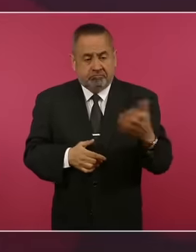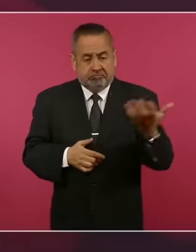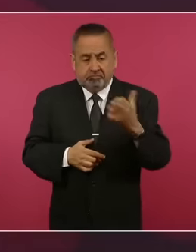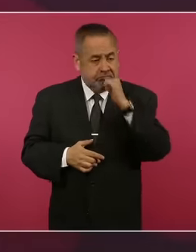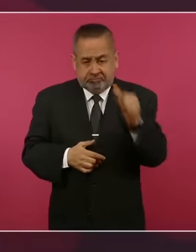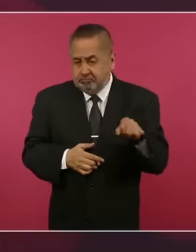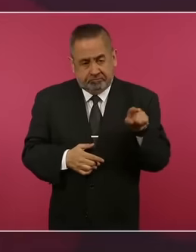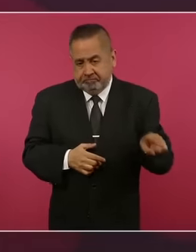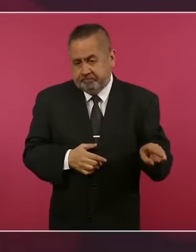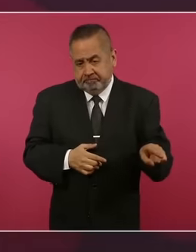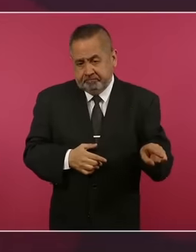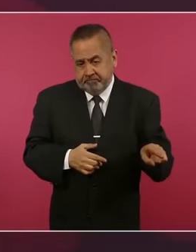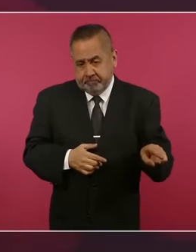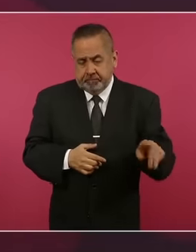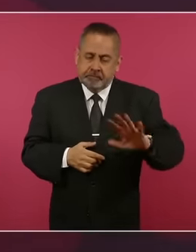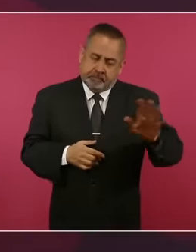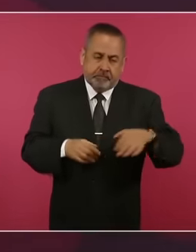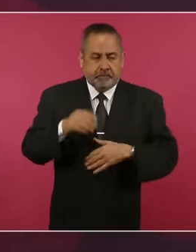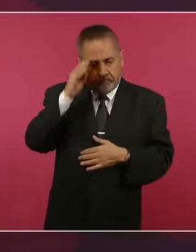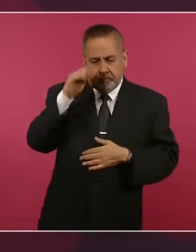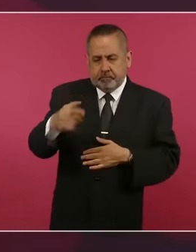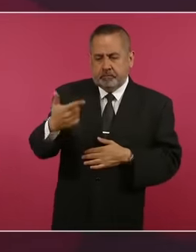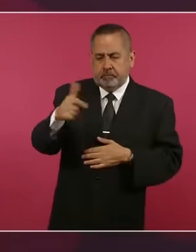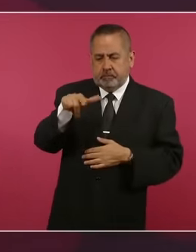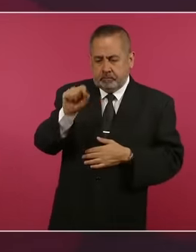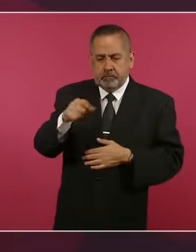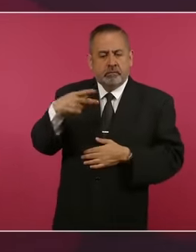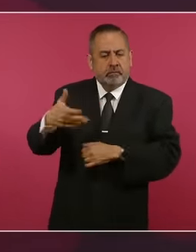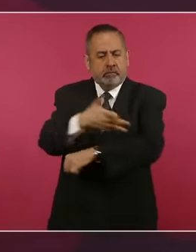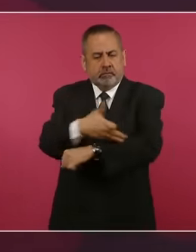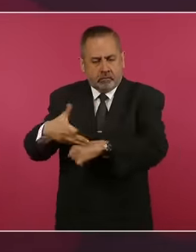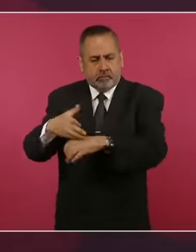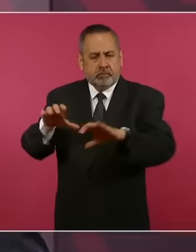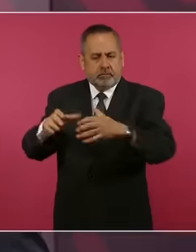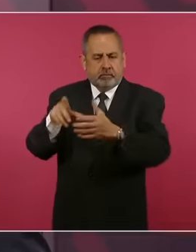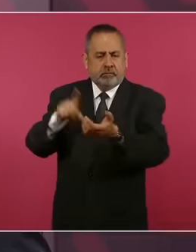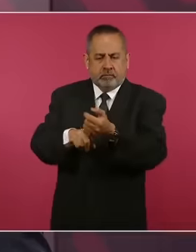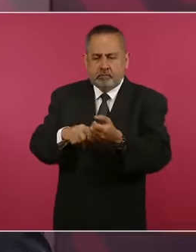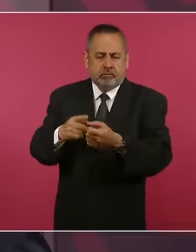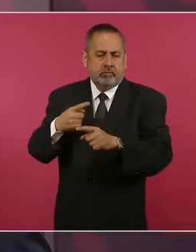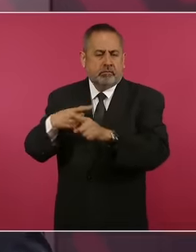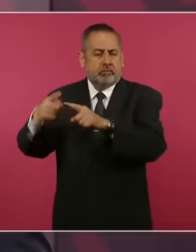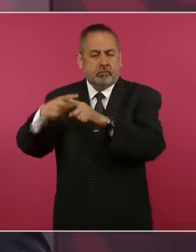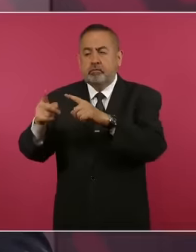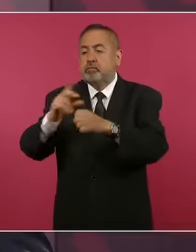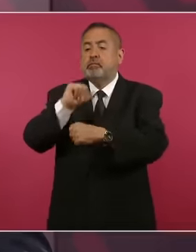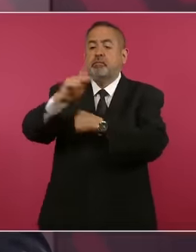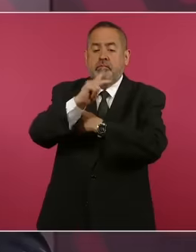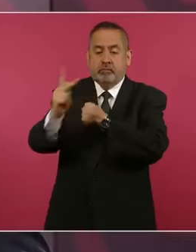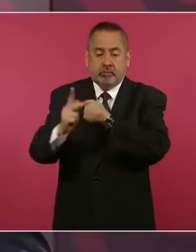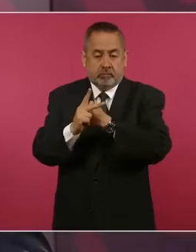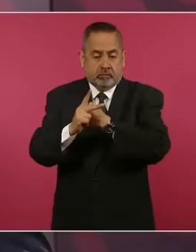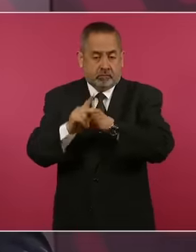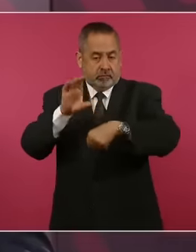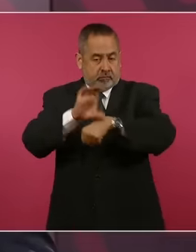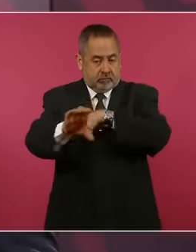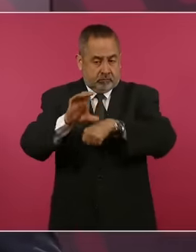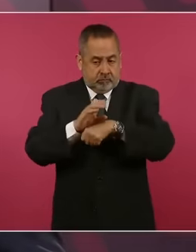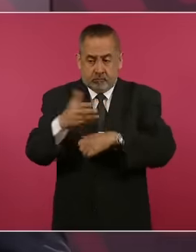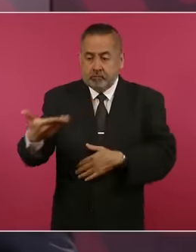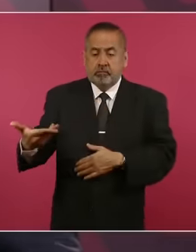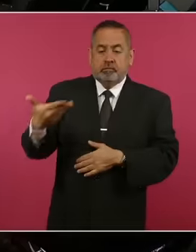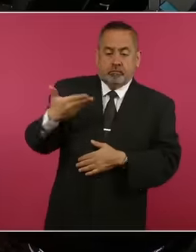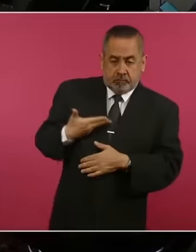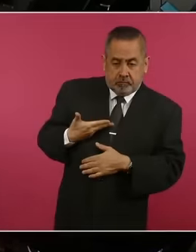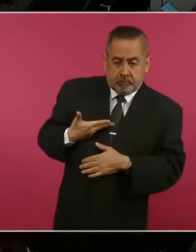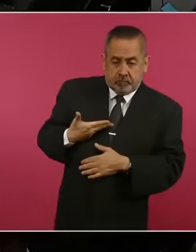Ahora bien, el señor Glass, sus familiares y otras personas interesadas o países como Colombia han presentado una solicitud